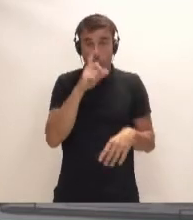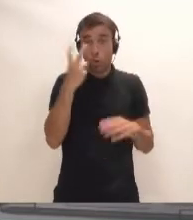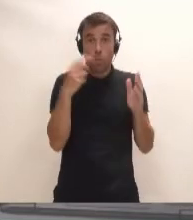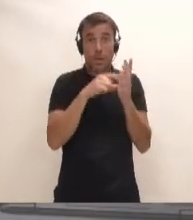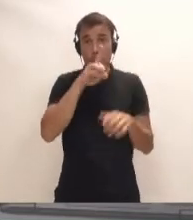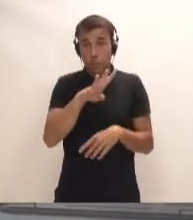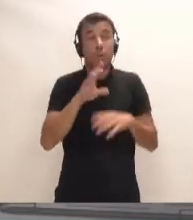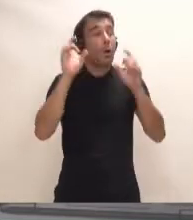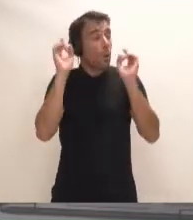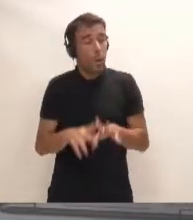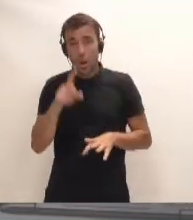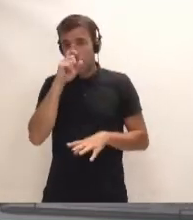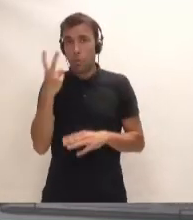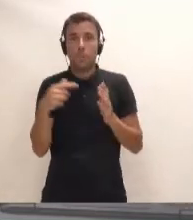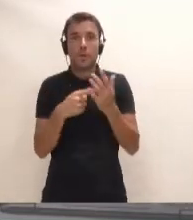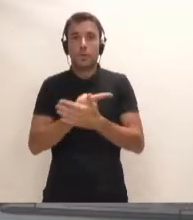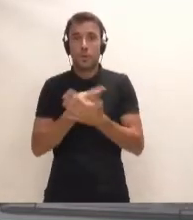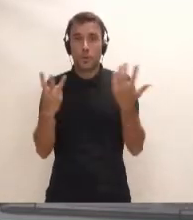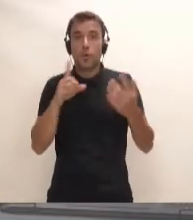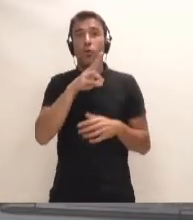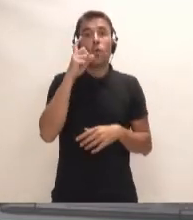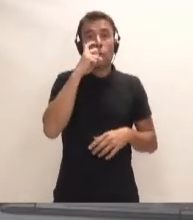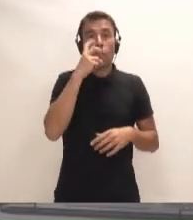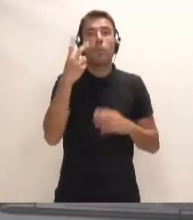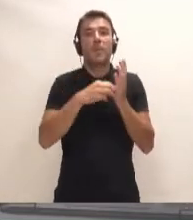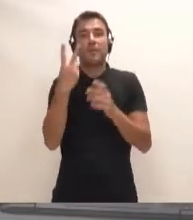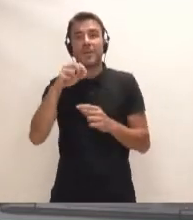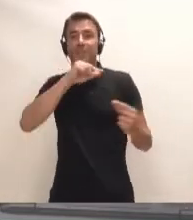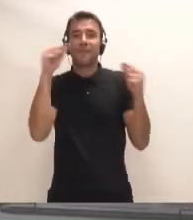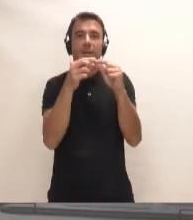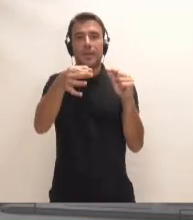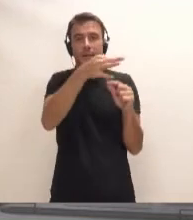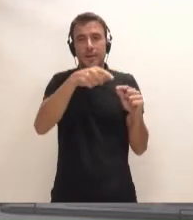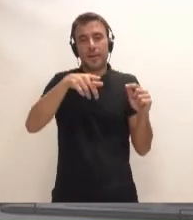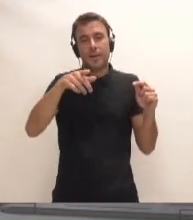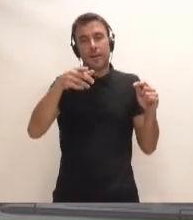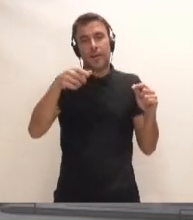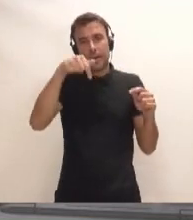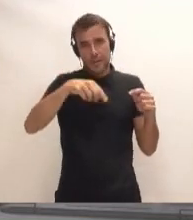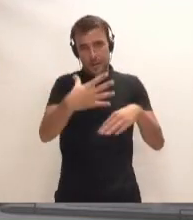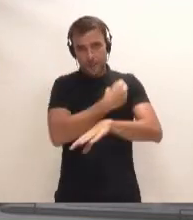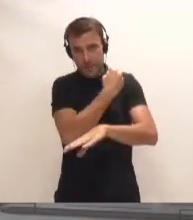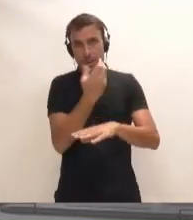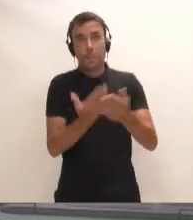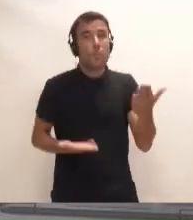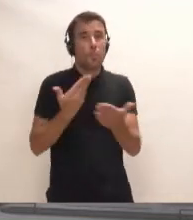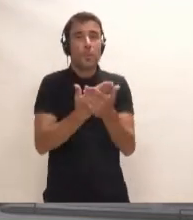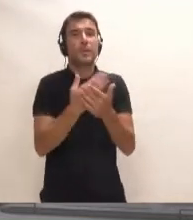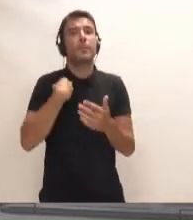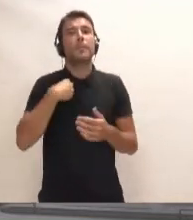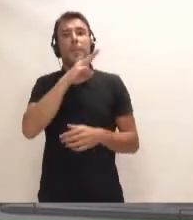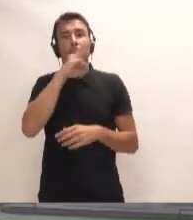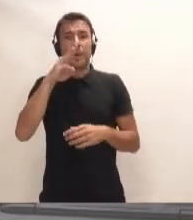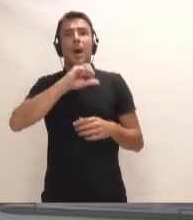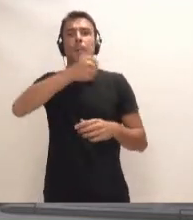en el 2018. El 12 de junio de 2020, Debate del Estado de la Isla en este cabildo. Propuesta de resolución presentada por el PP, aprobada por